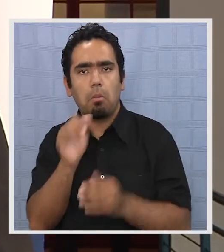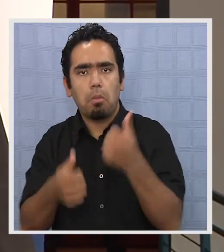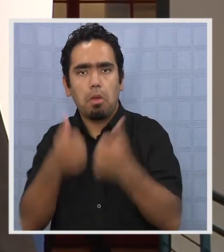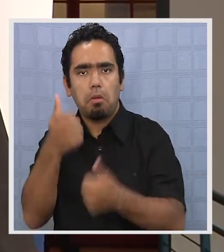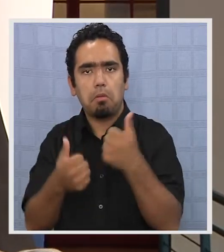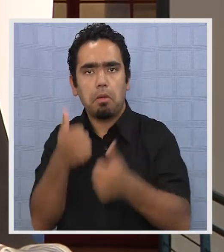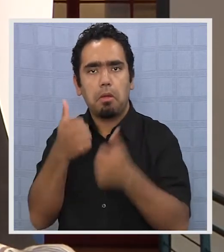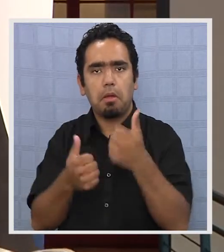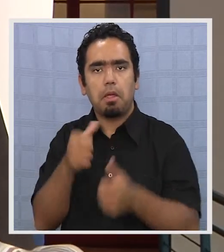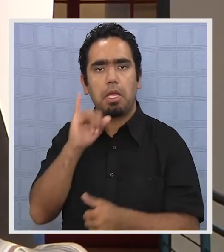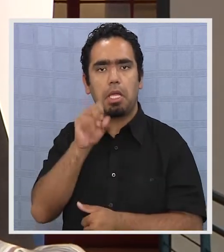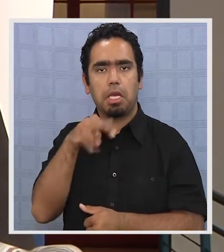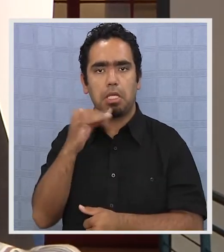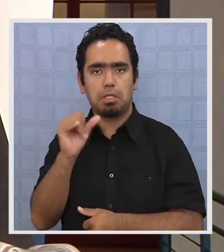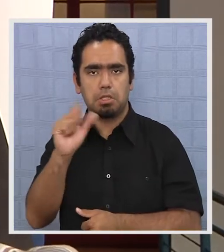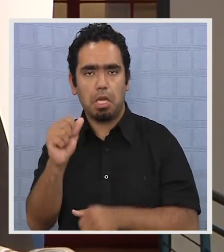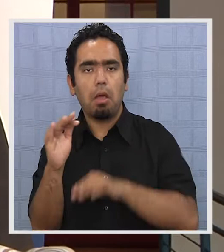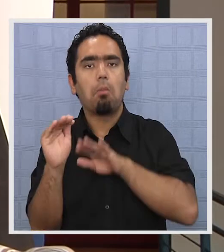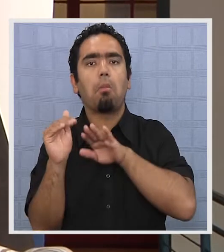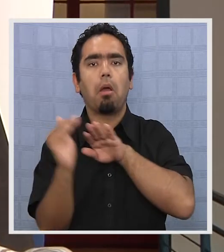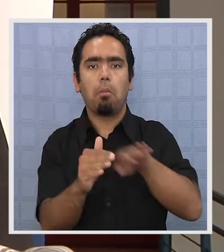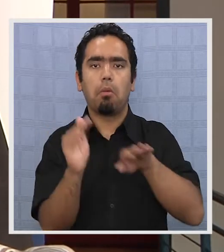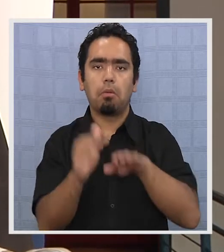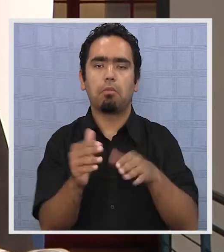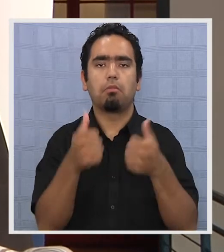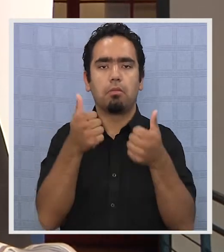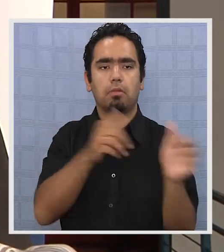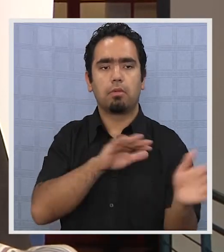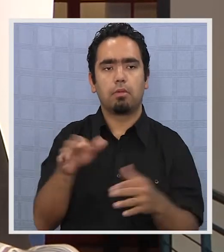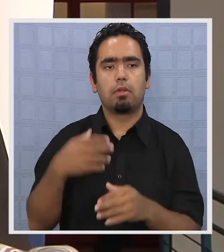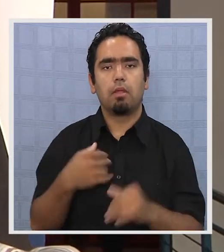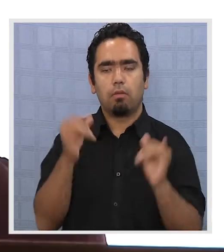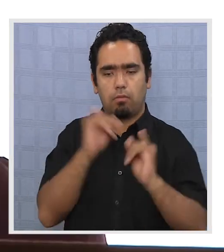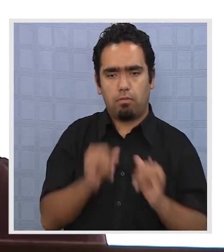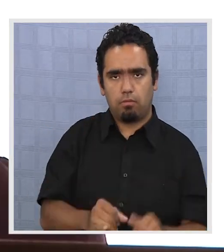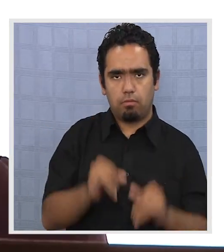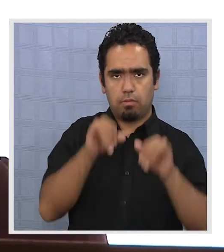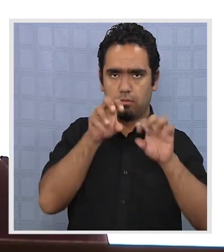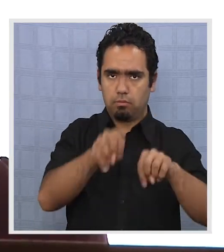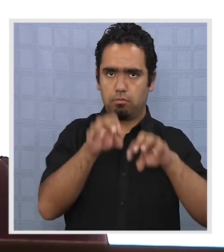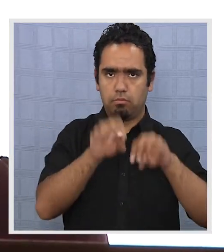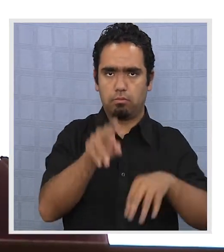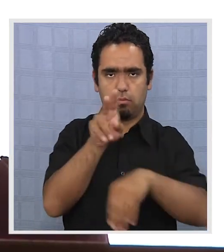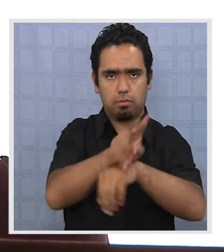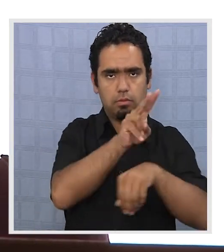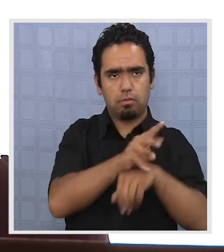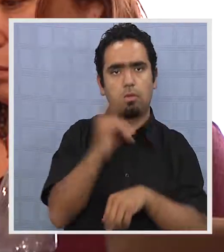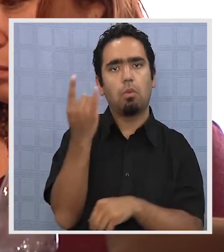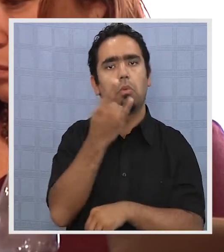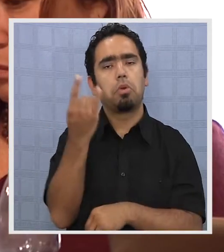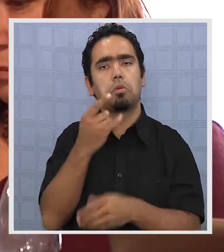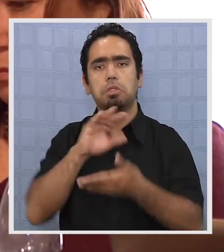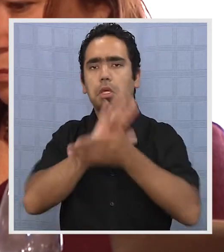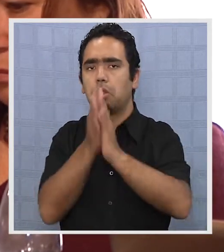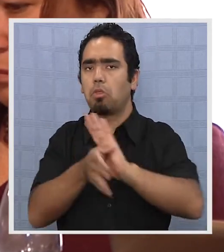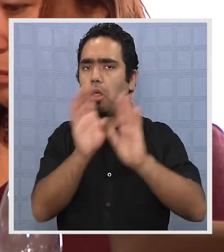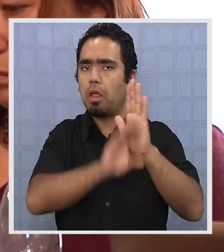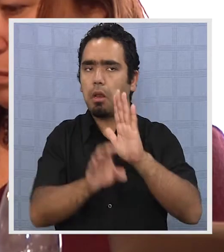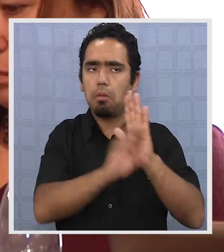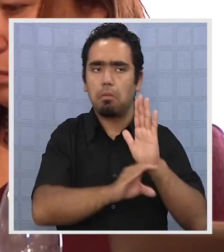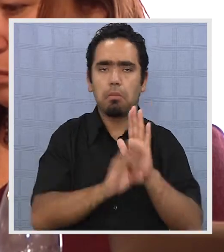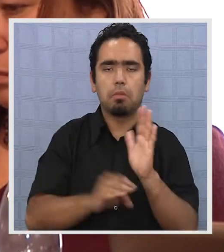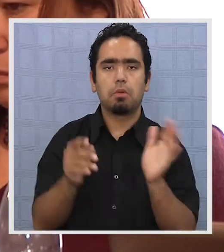uno de esos mecanismos, por lo tanto una herramienta útil, una herramienta de apoyo. Los responsables de la formación de profesores en las